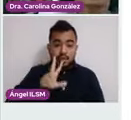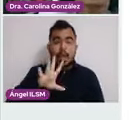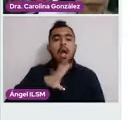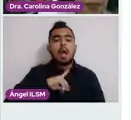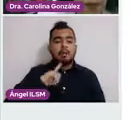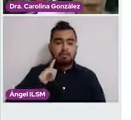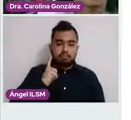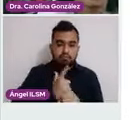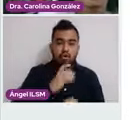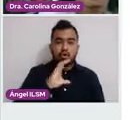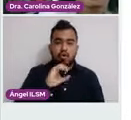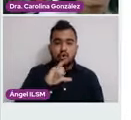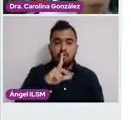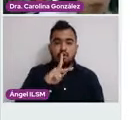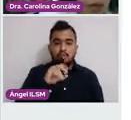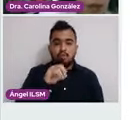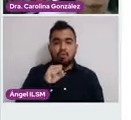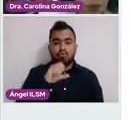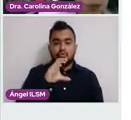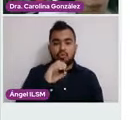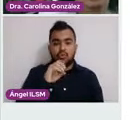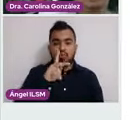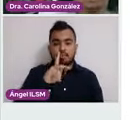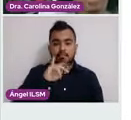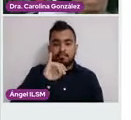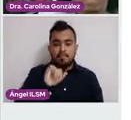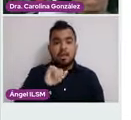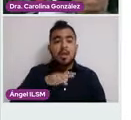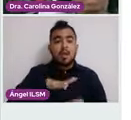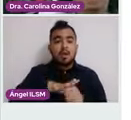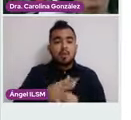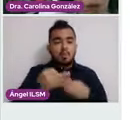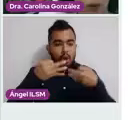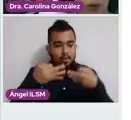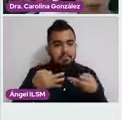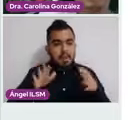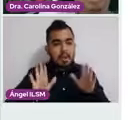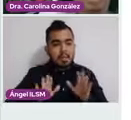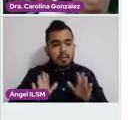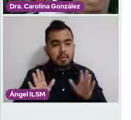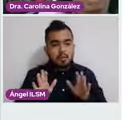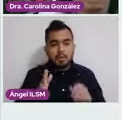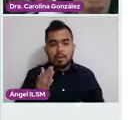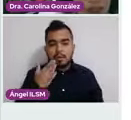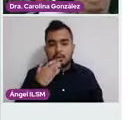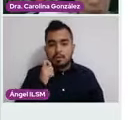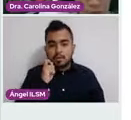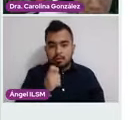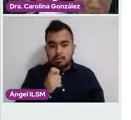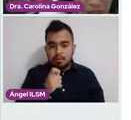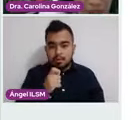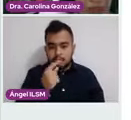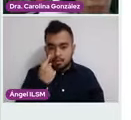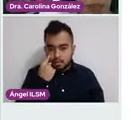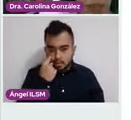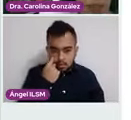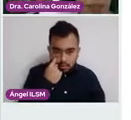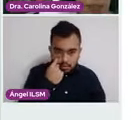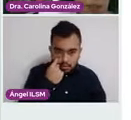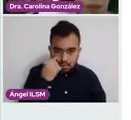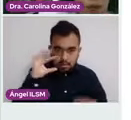una colposcopía adecuada, se observa la unión escamocolumar